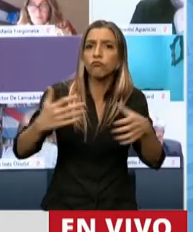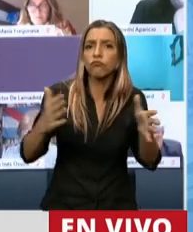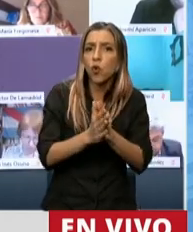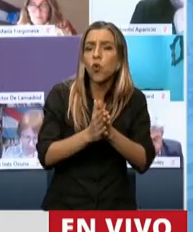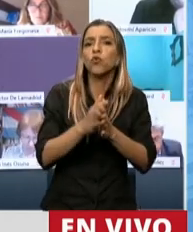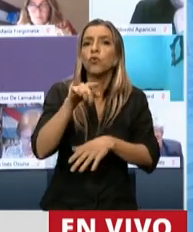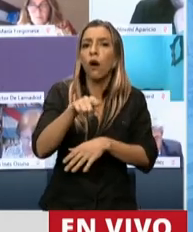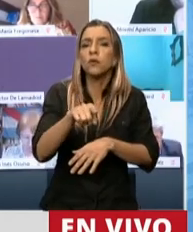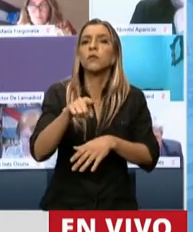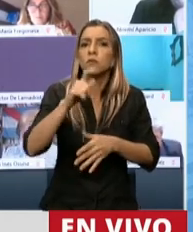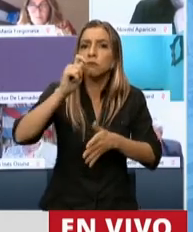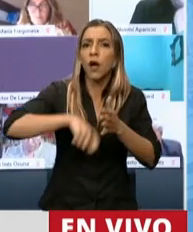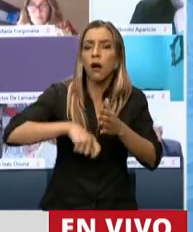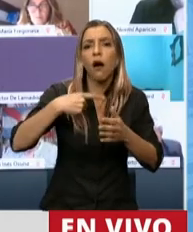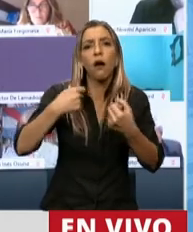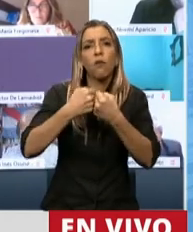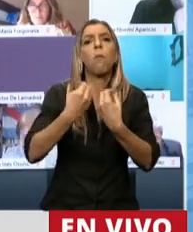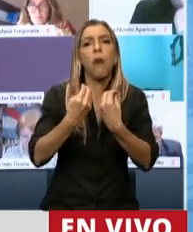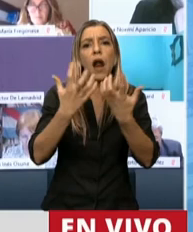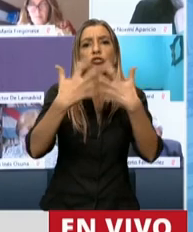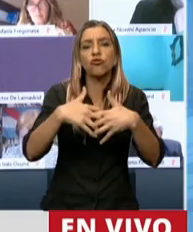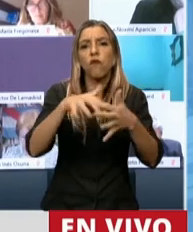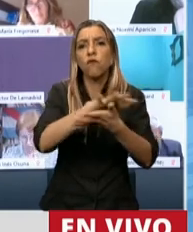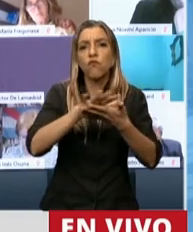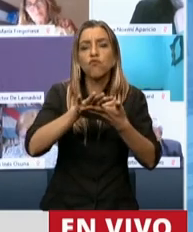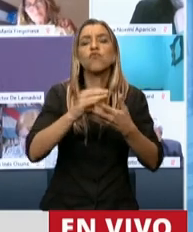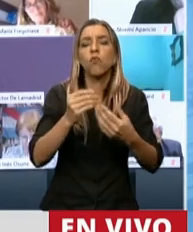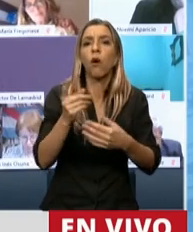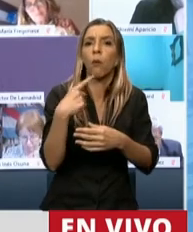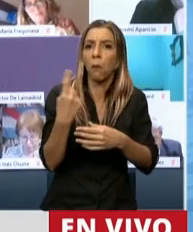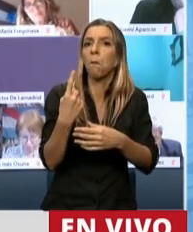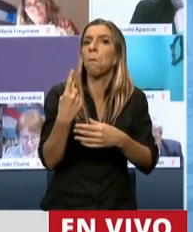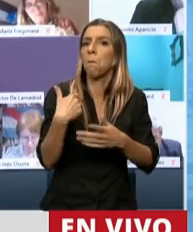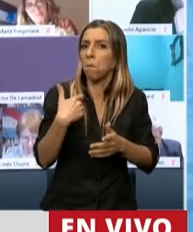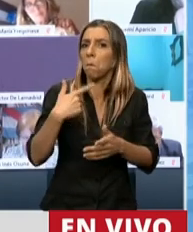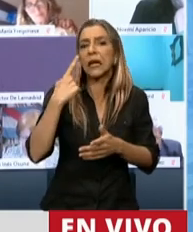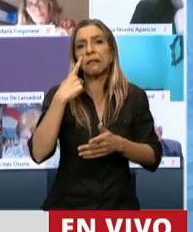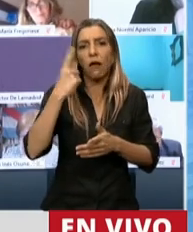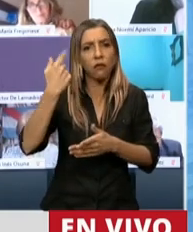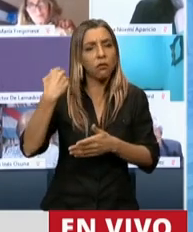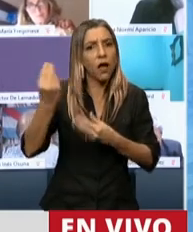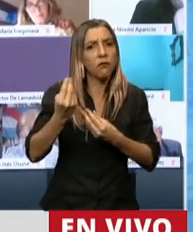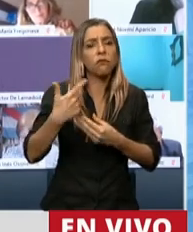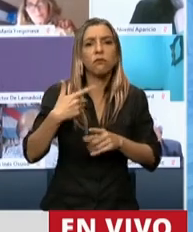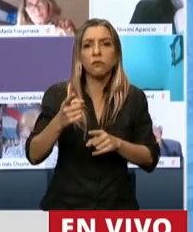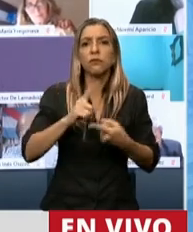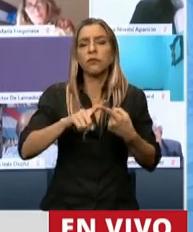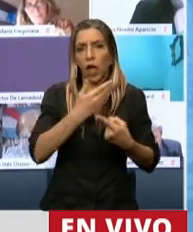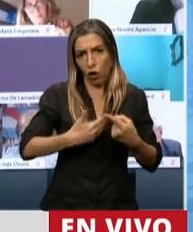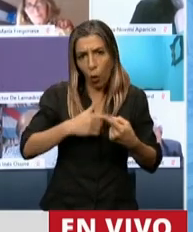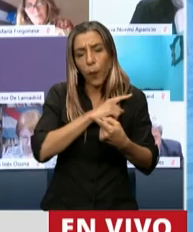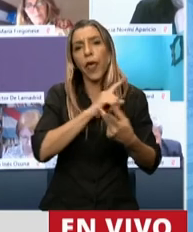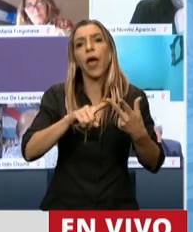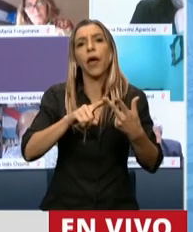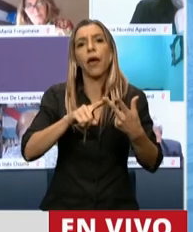software. Ese convenio lo hemos firmado con ese intendente, con el gobierno de la provincia